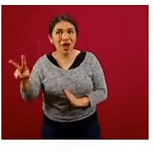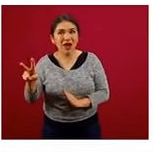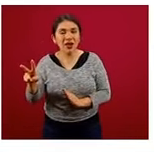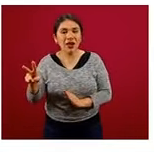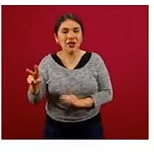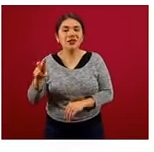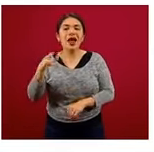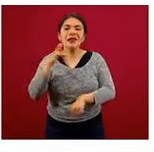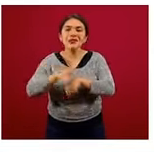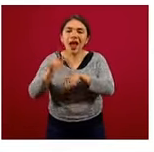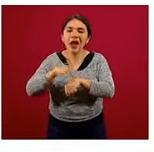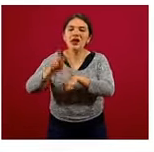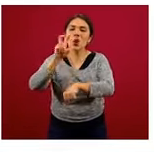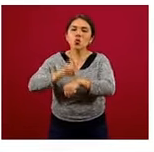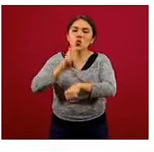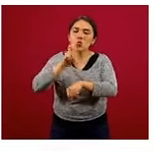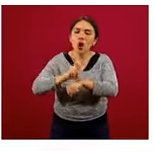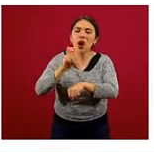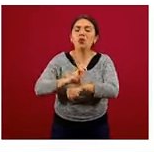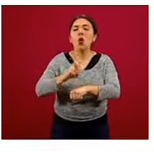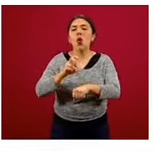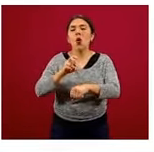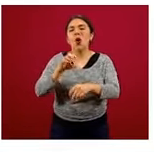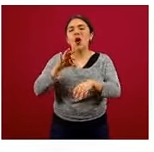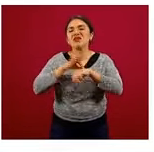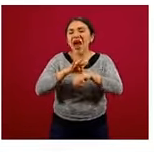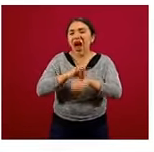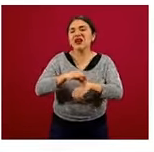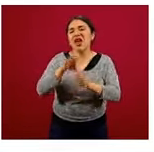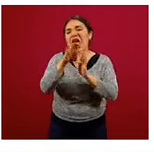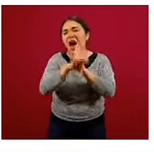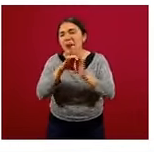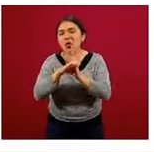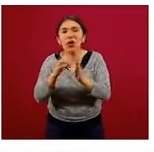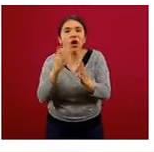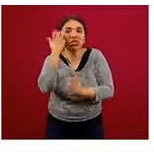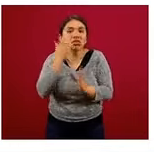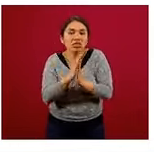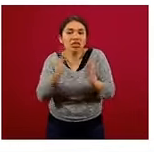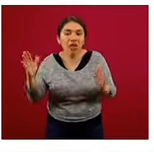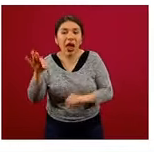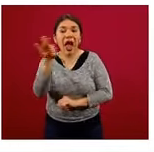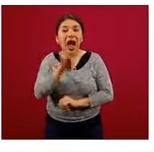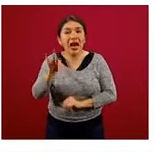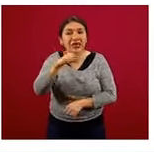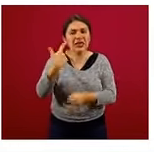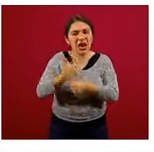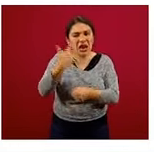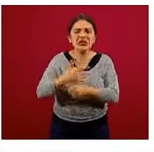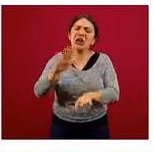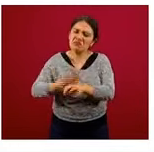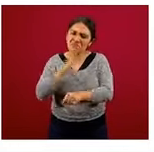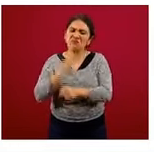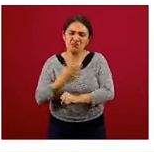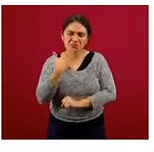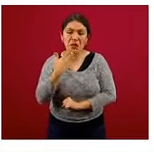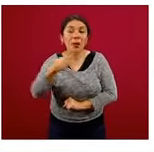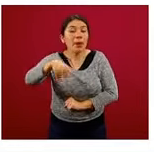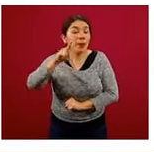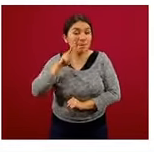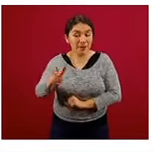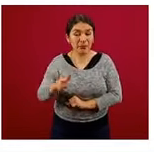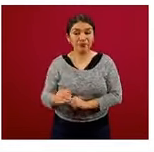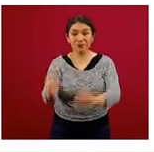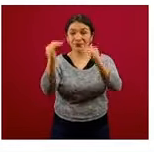carnes, huevo, embutidos, estamos excedidos, hay que disminuir aceites y grasas más o menos bien. Pero vean,